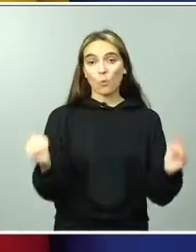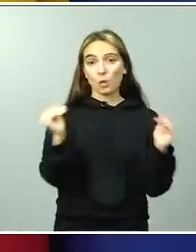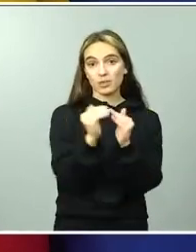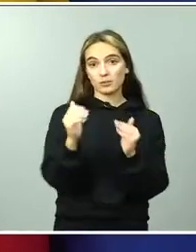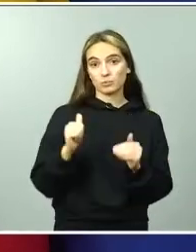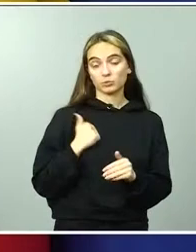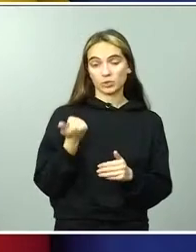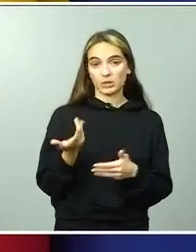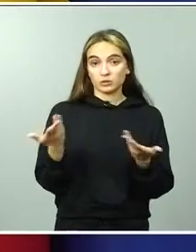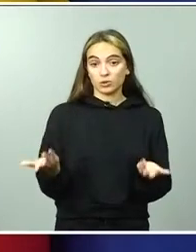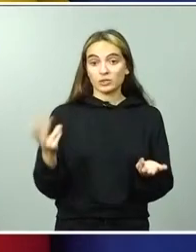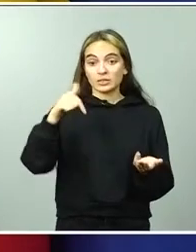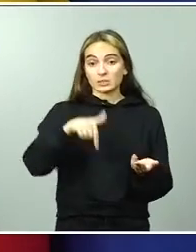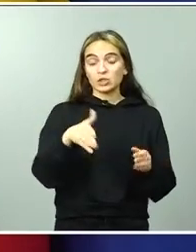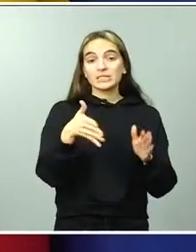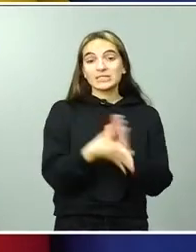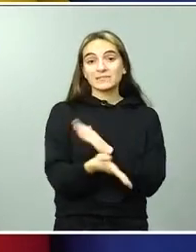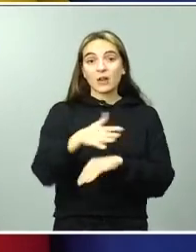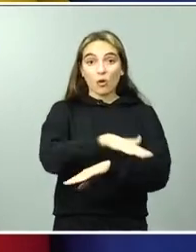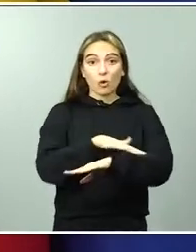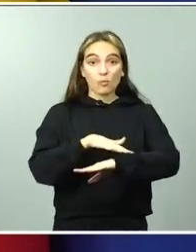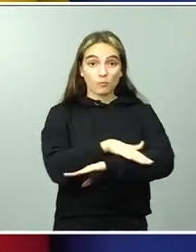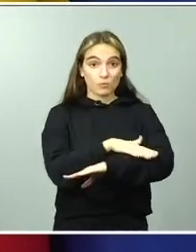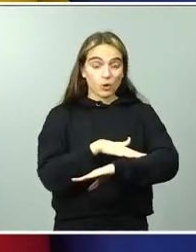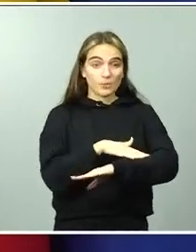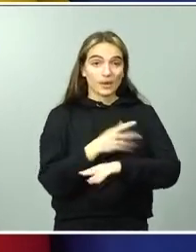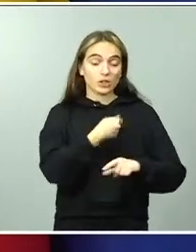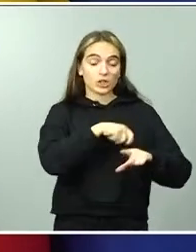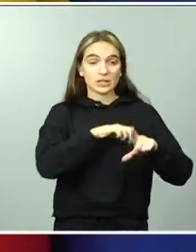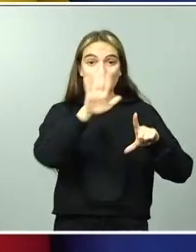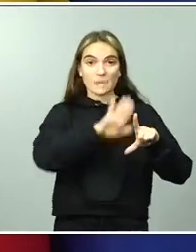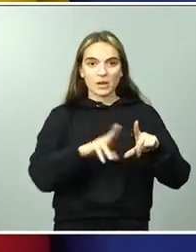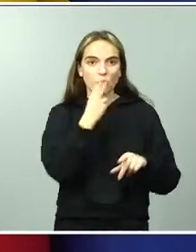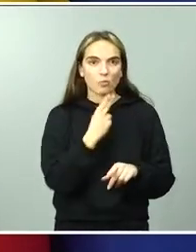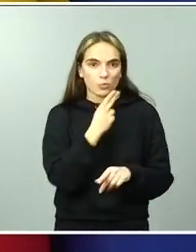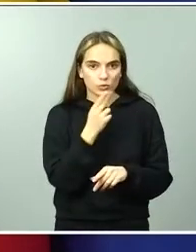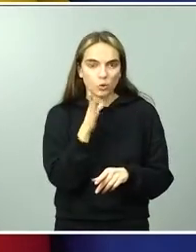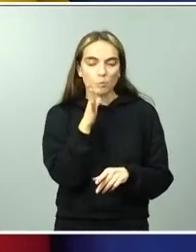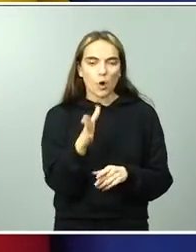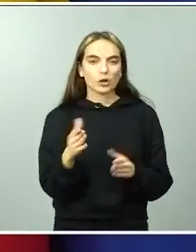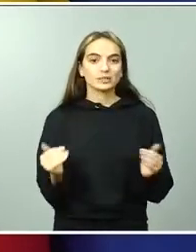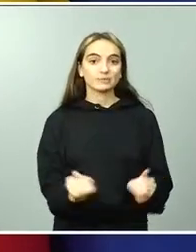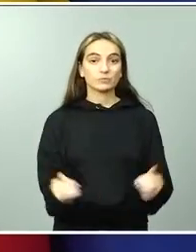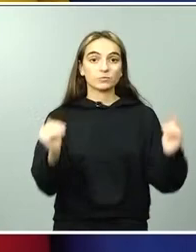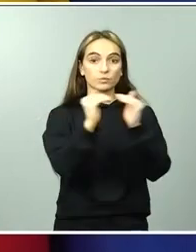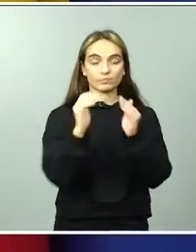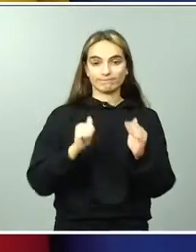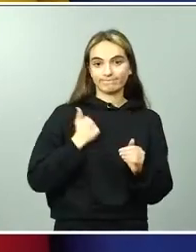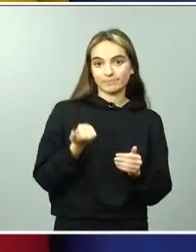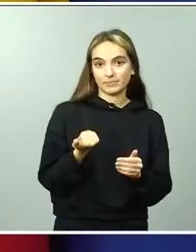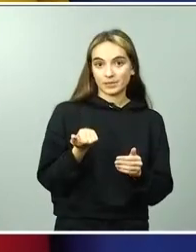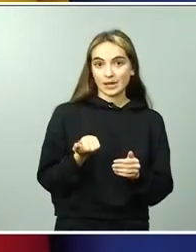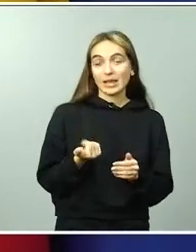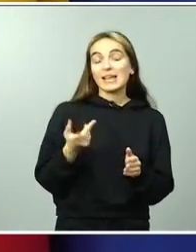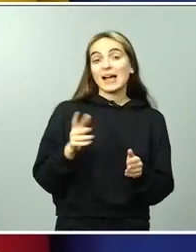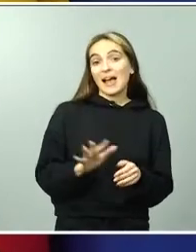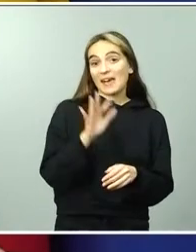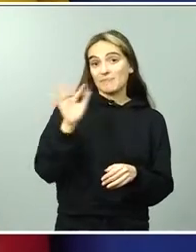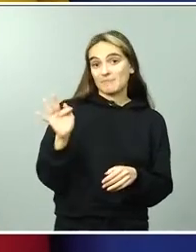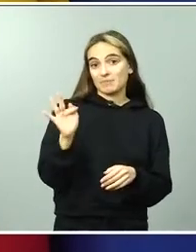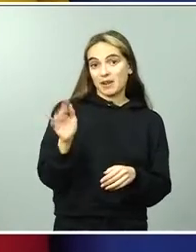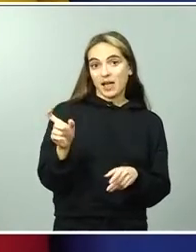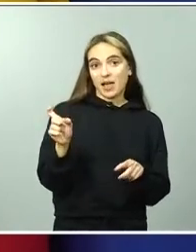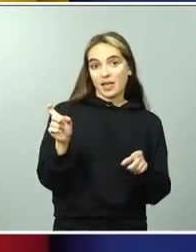España por la igualdad de oportunidades y, sobre todo, por la educación de calidad para todos y para todas. Y el